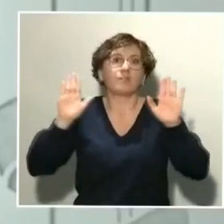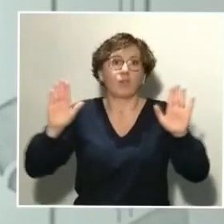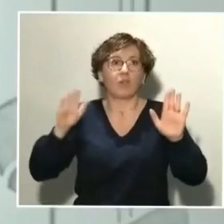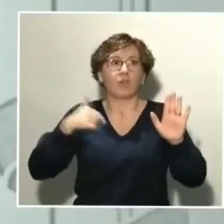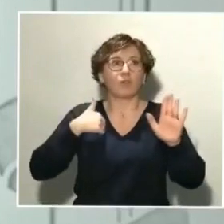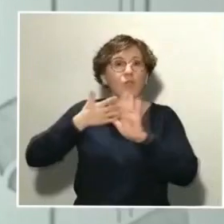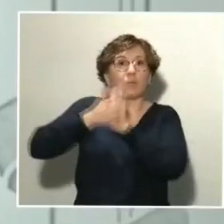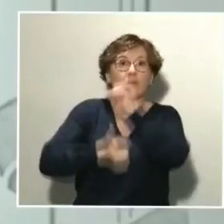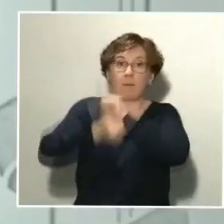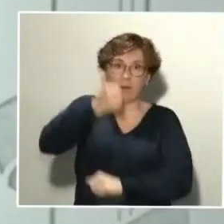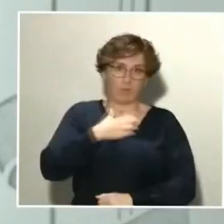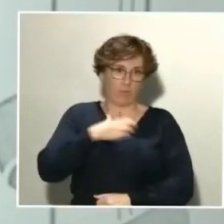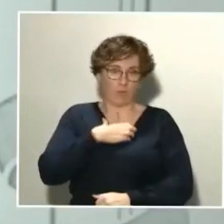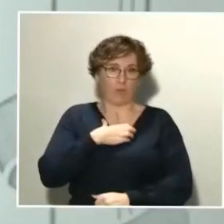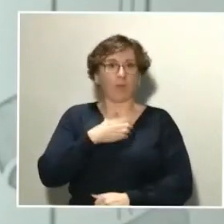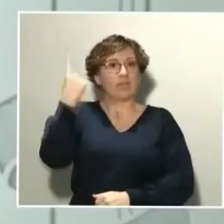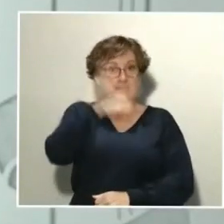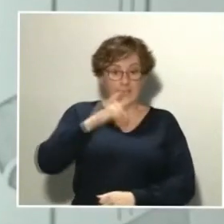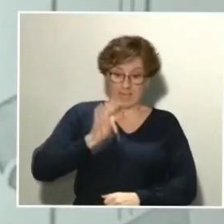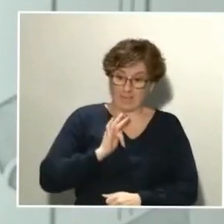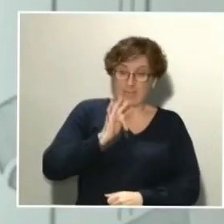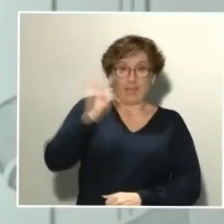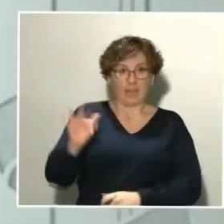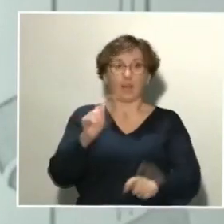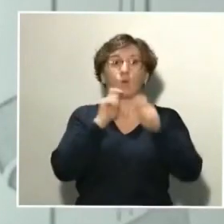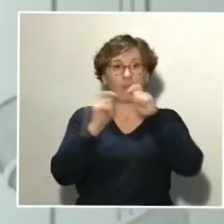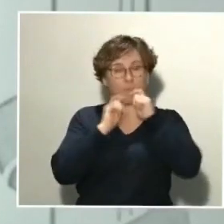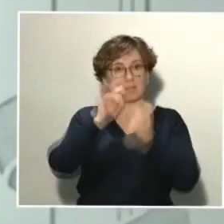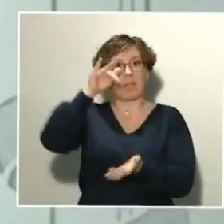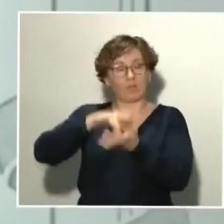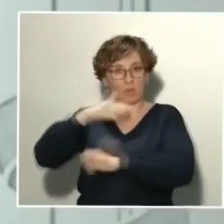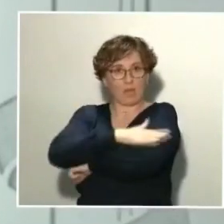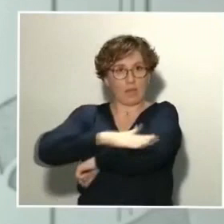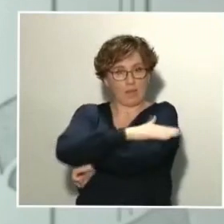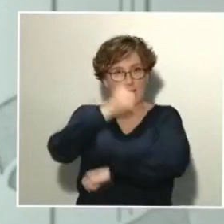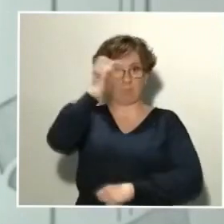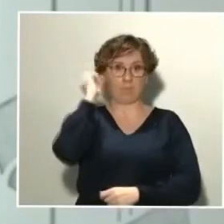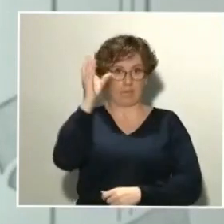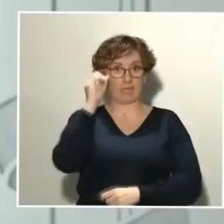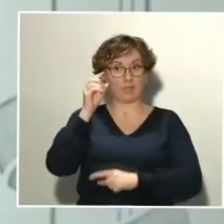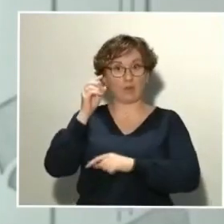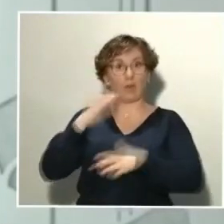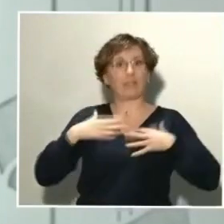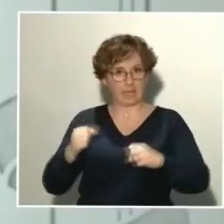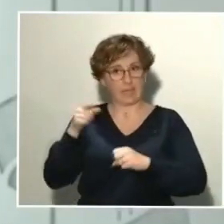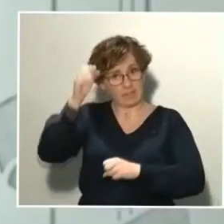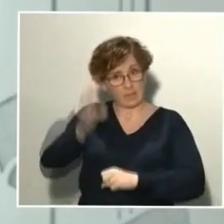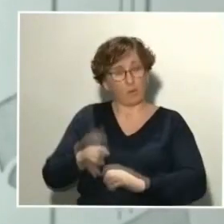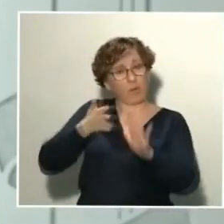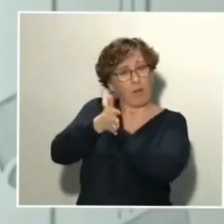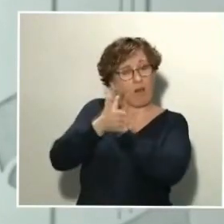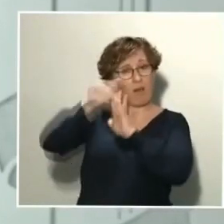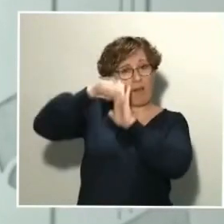que después de nosotros va a haber una rueda de prensa en la que va a intervenir el ministro, el ministro de Sanidad, que probablemente podrá dar más información.